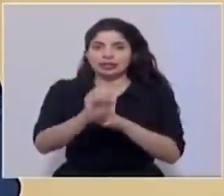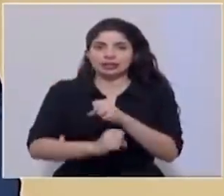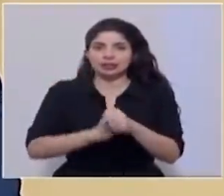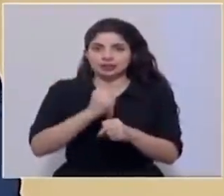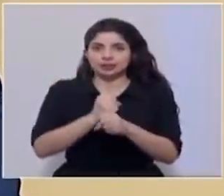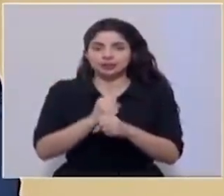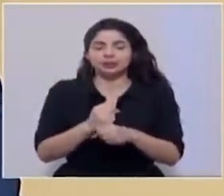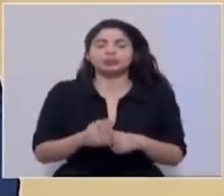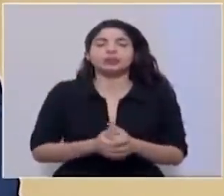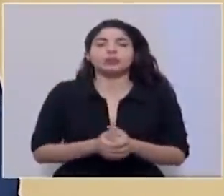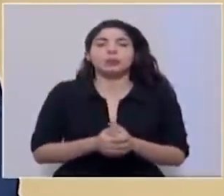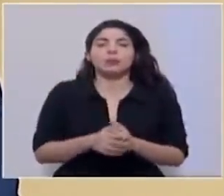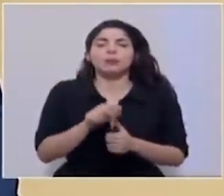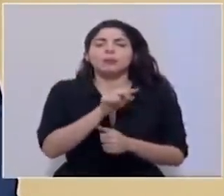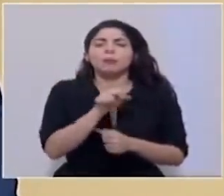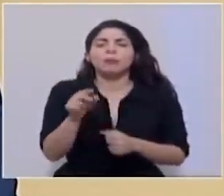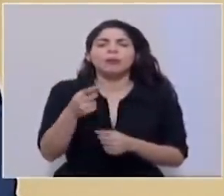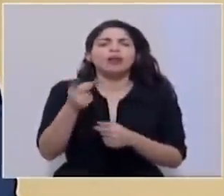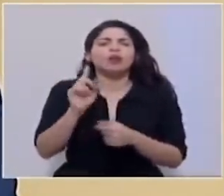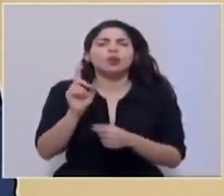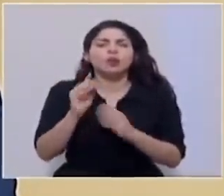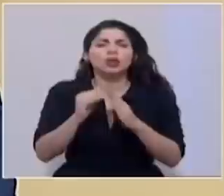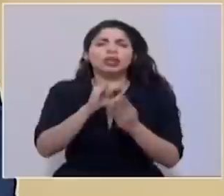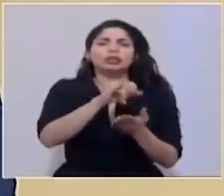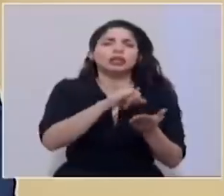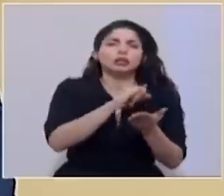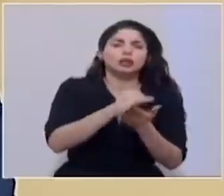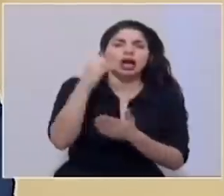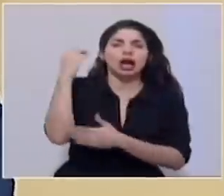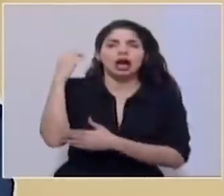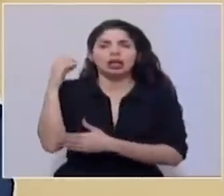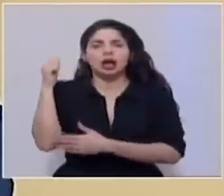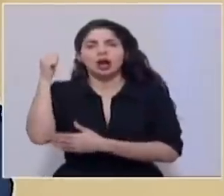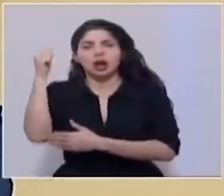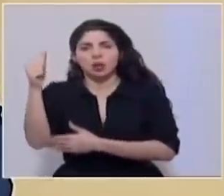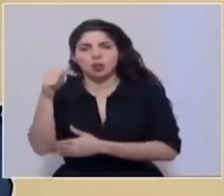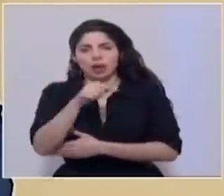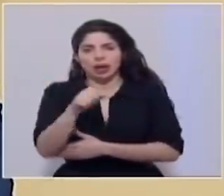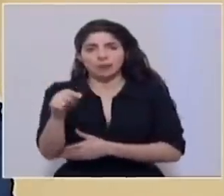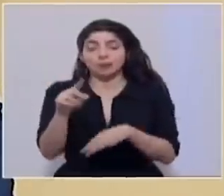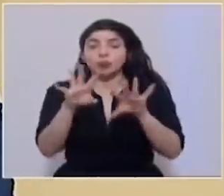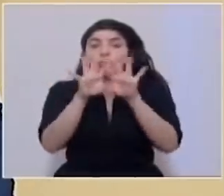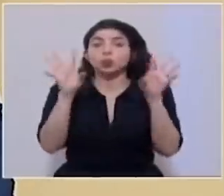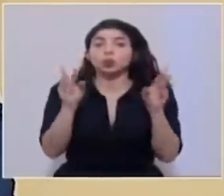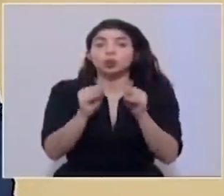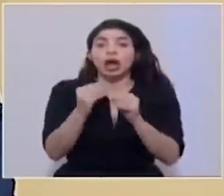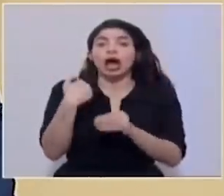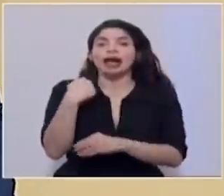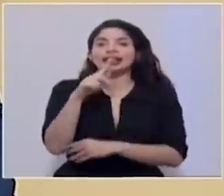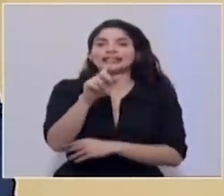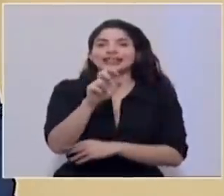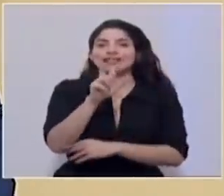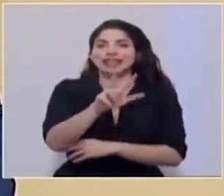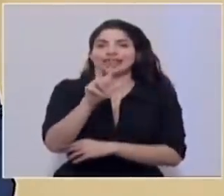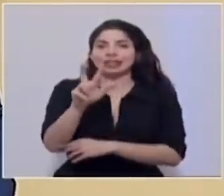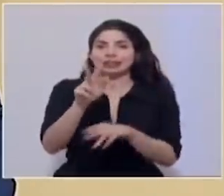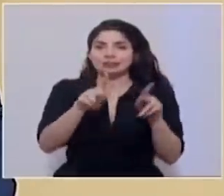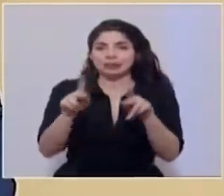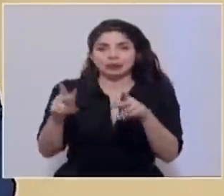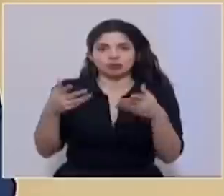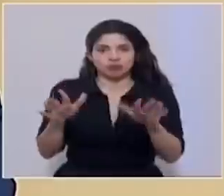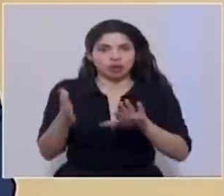y provienen de las provincias de San José, Cartago y Alajuela. En total tenemos 133 personas